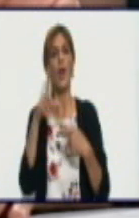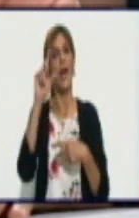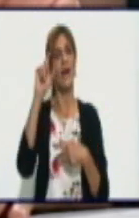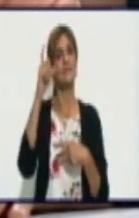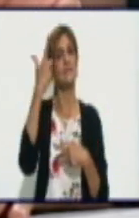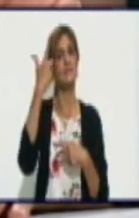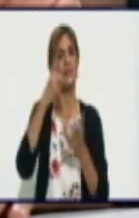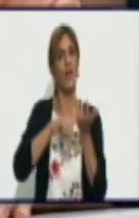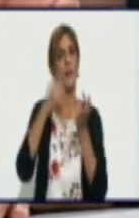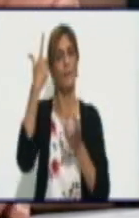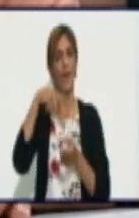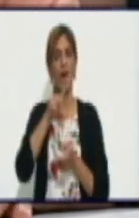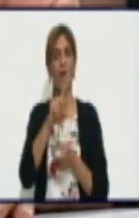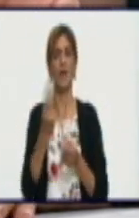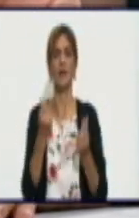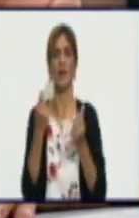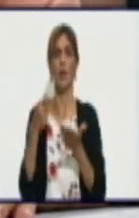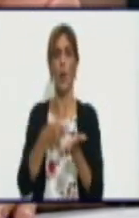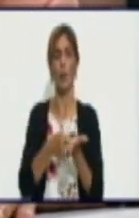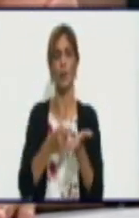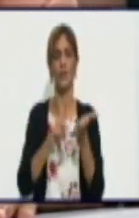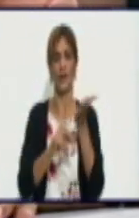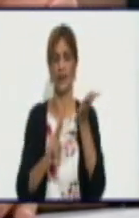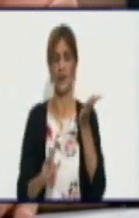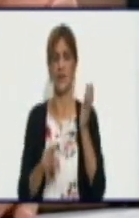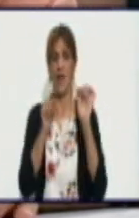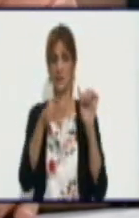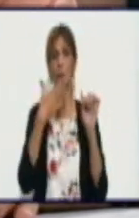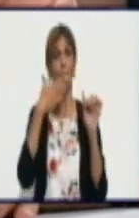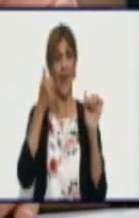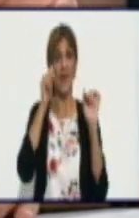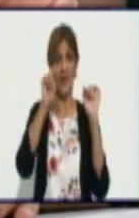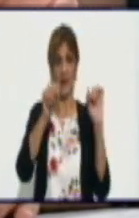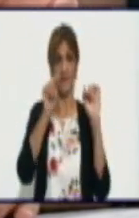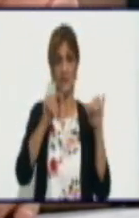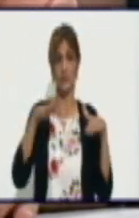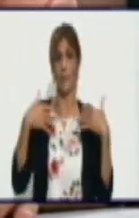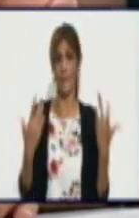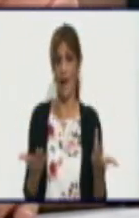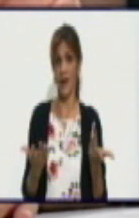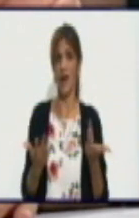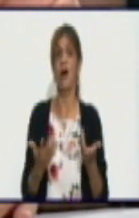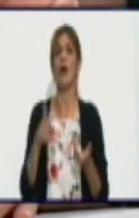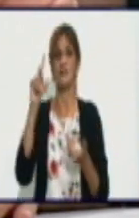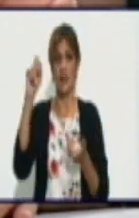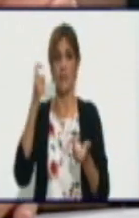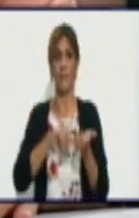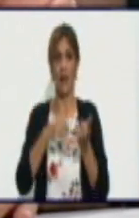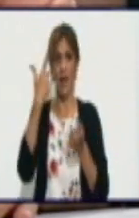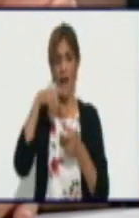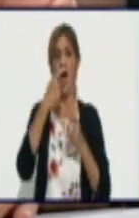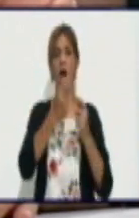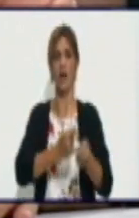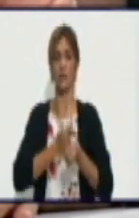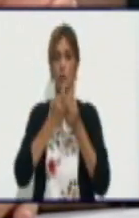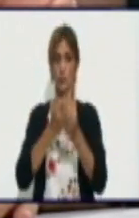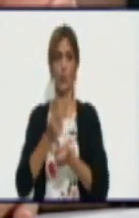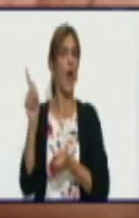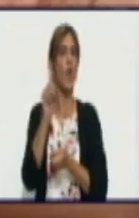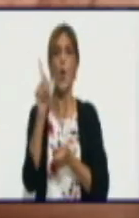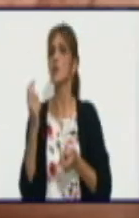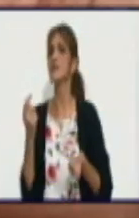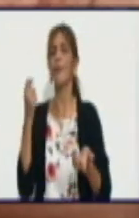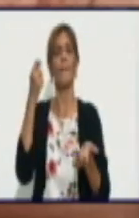el cobro de la energía eléctrica. Es decir, es un beneficio también. No se aplicará en la primera etapa